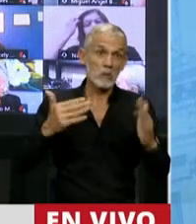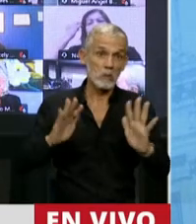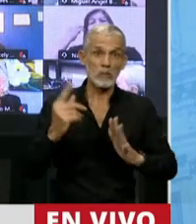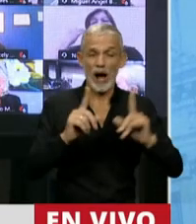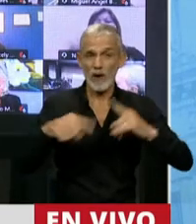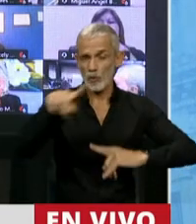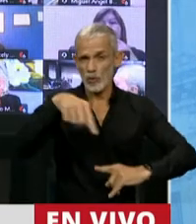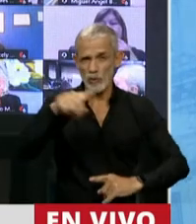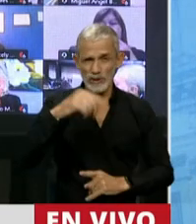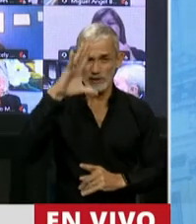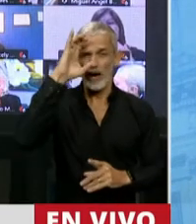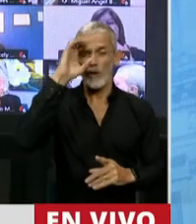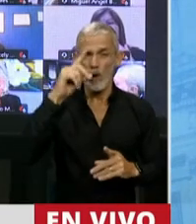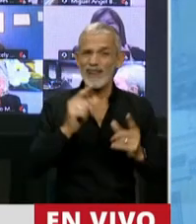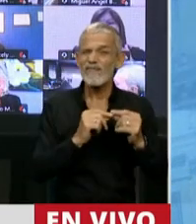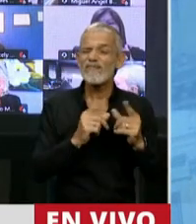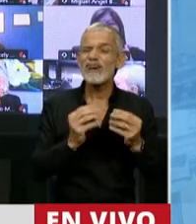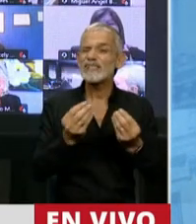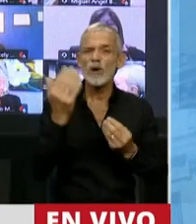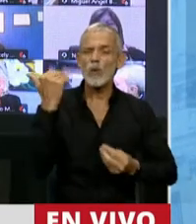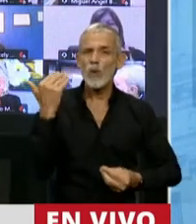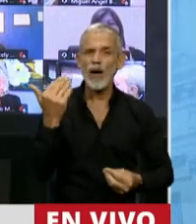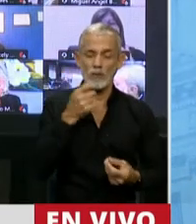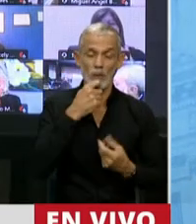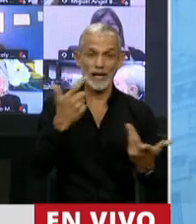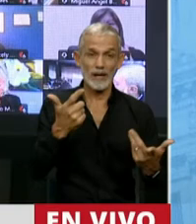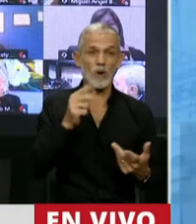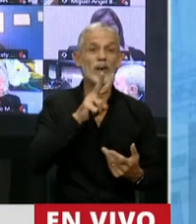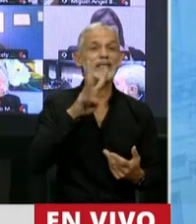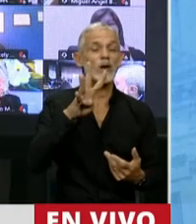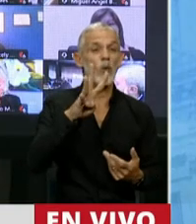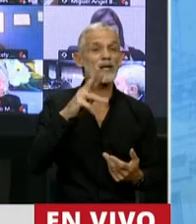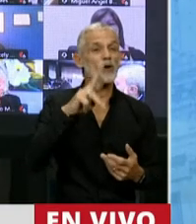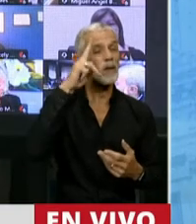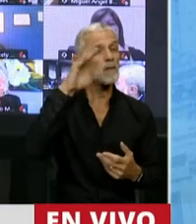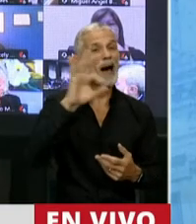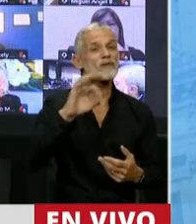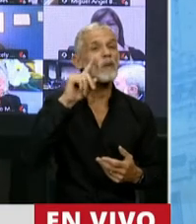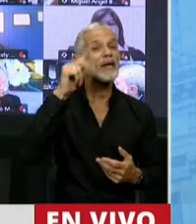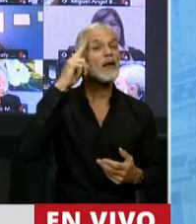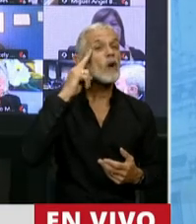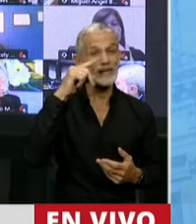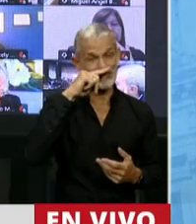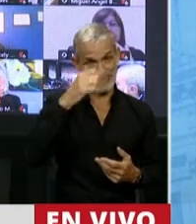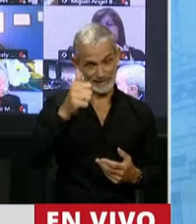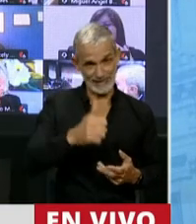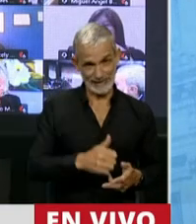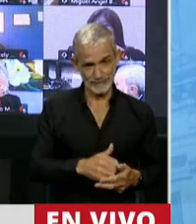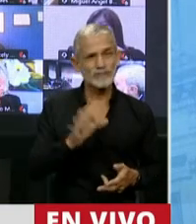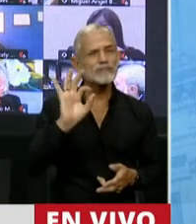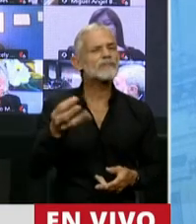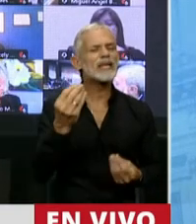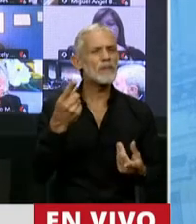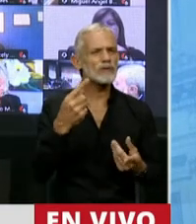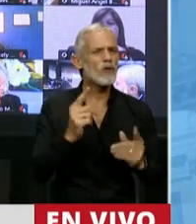algunos la tengan presente. Ejemplo, el 24 de marzo de 1976. ¿Saben